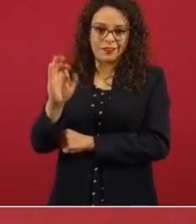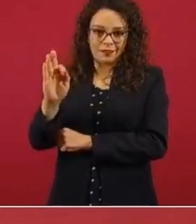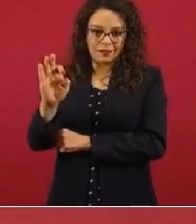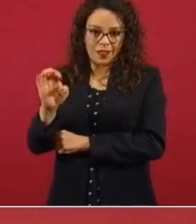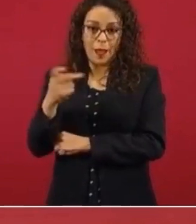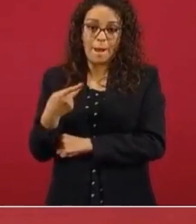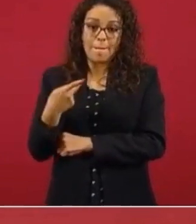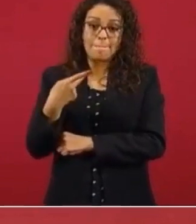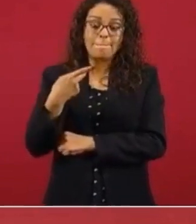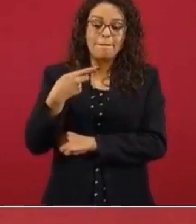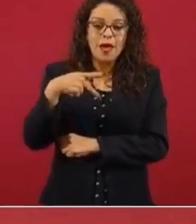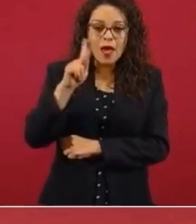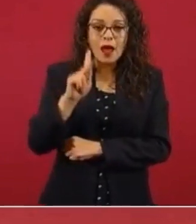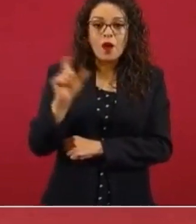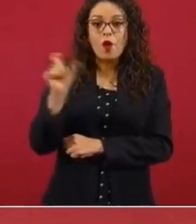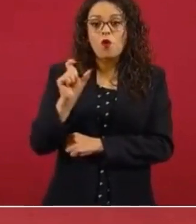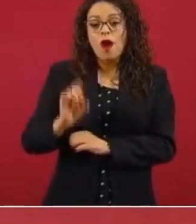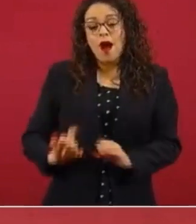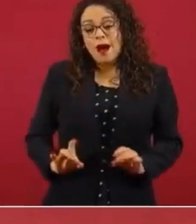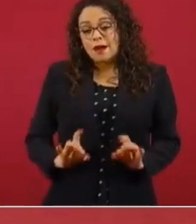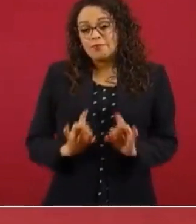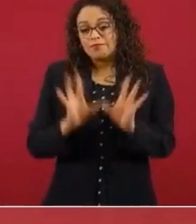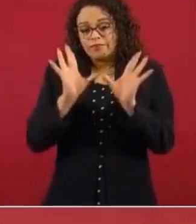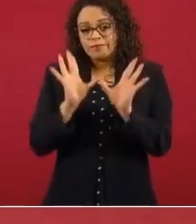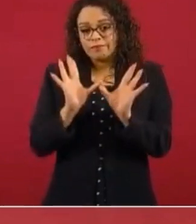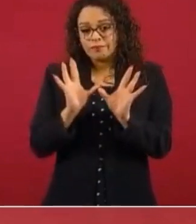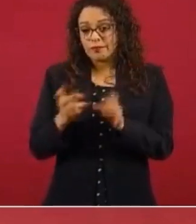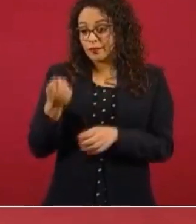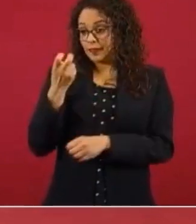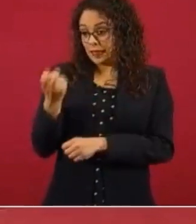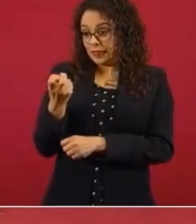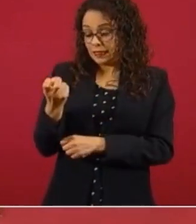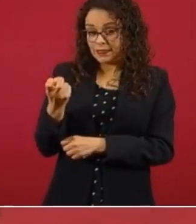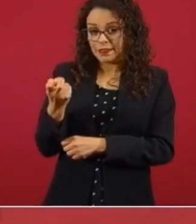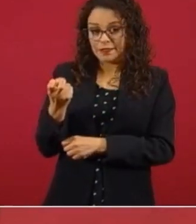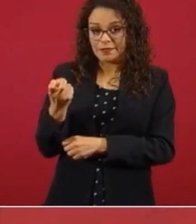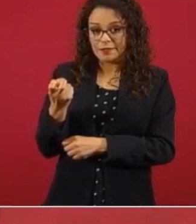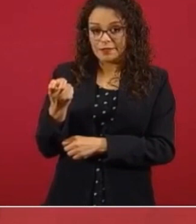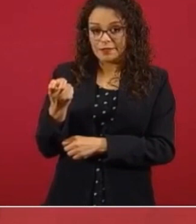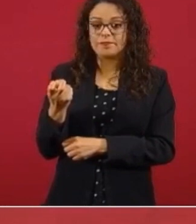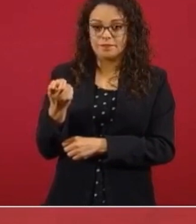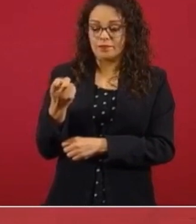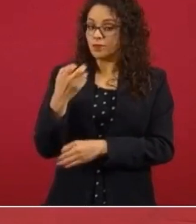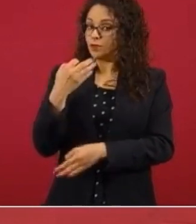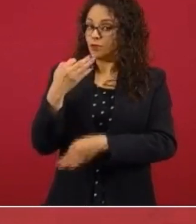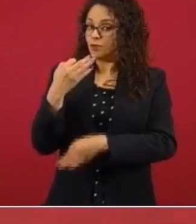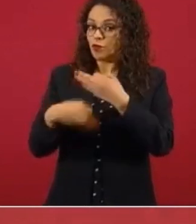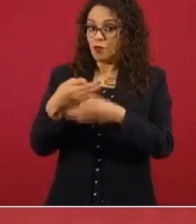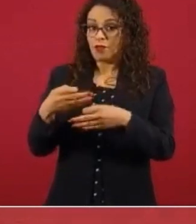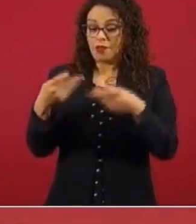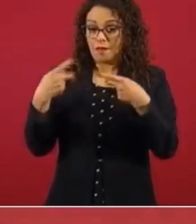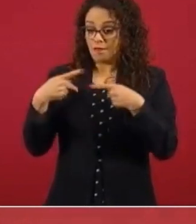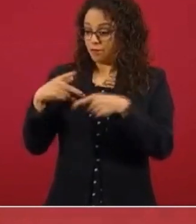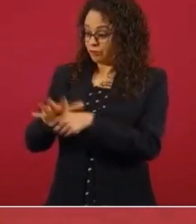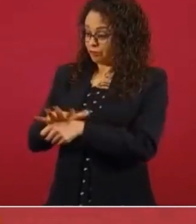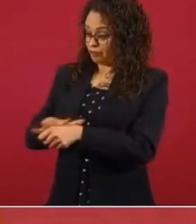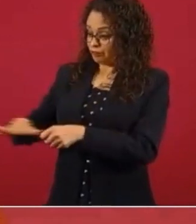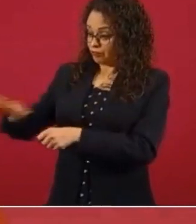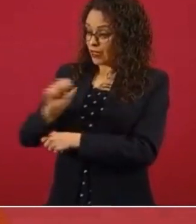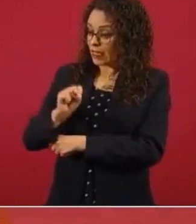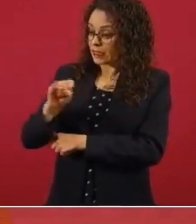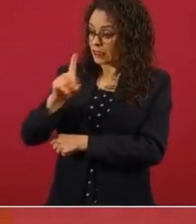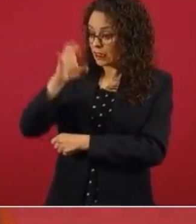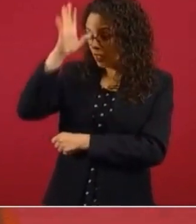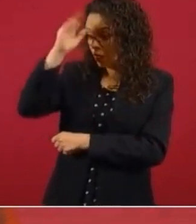los que están a favor de la privatización, los que querían